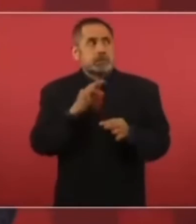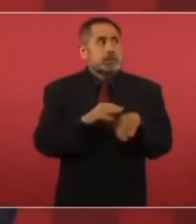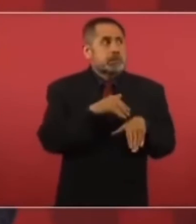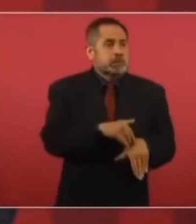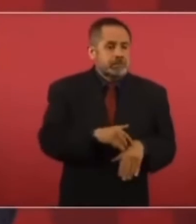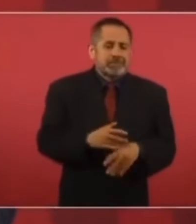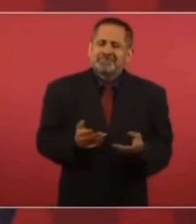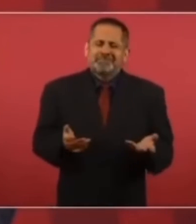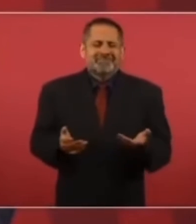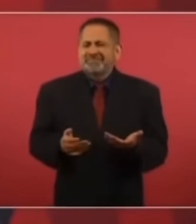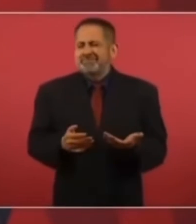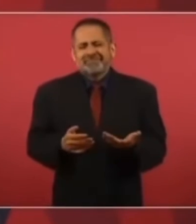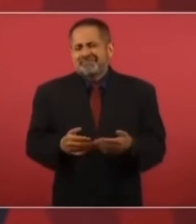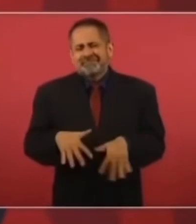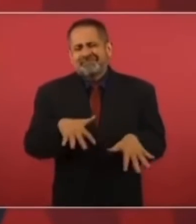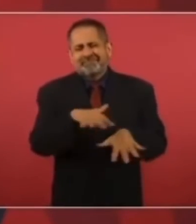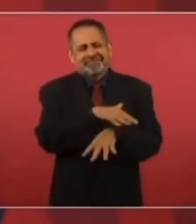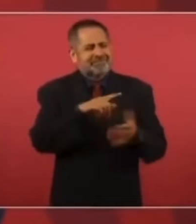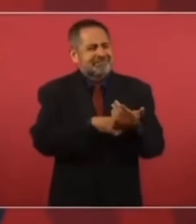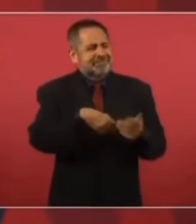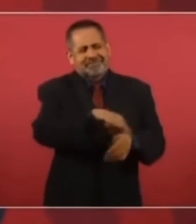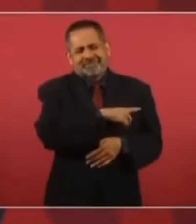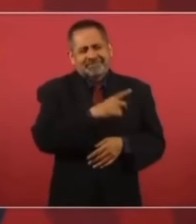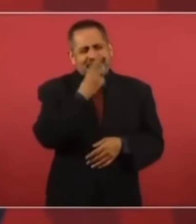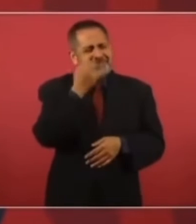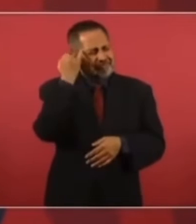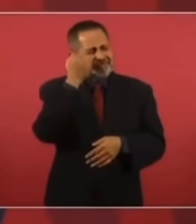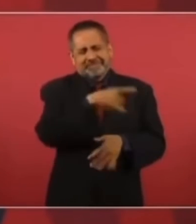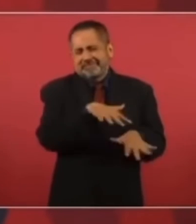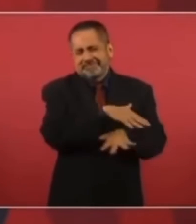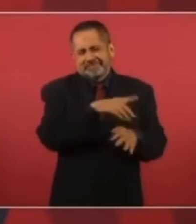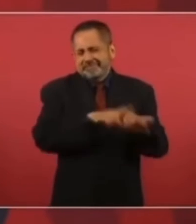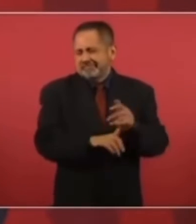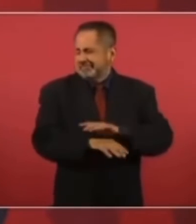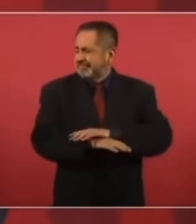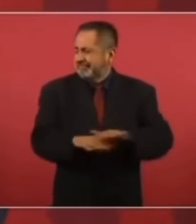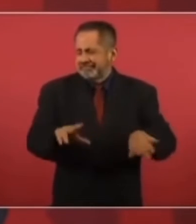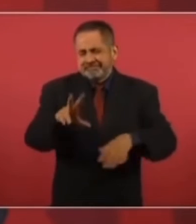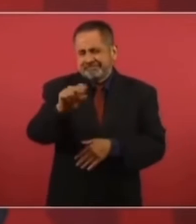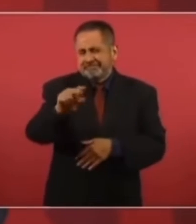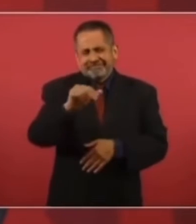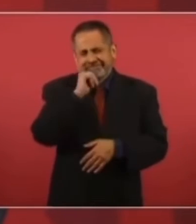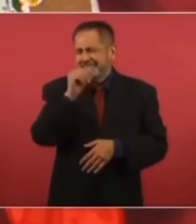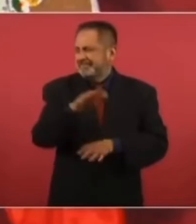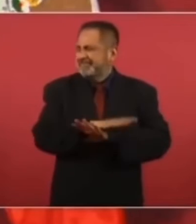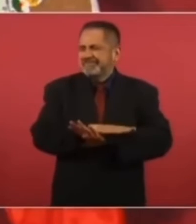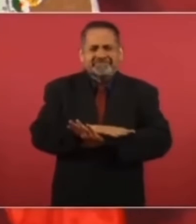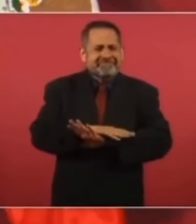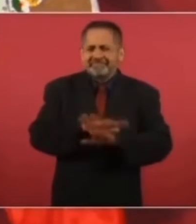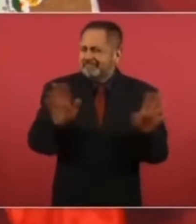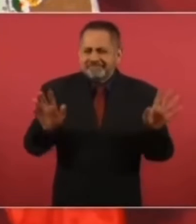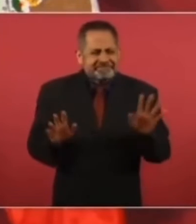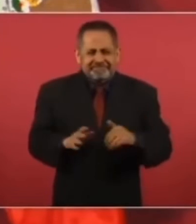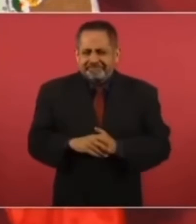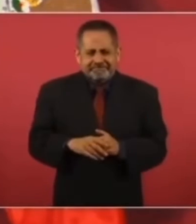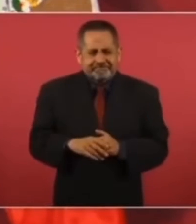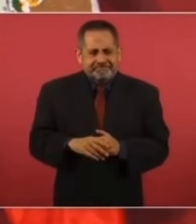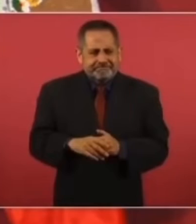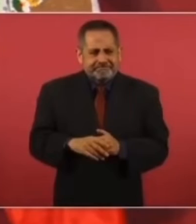politiqueros del conservadurismo, no, nosotros somos